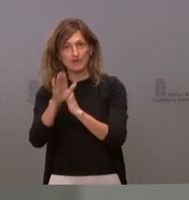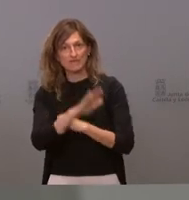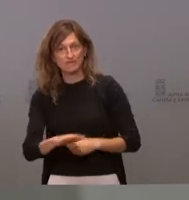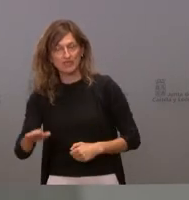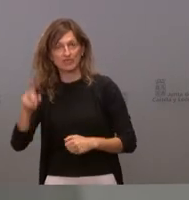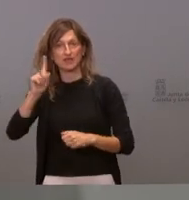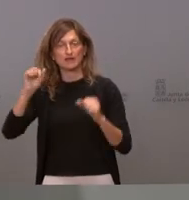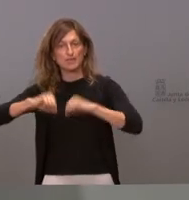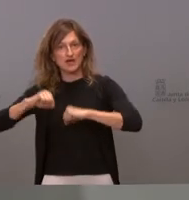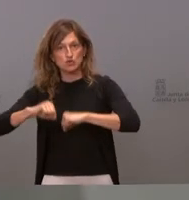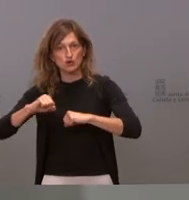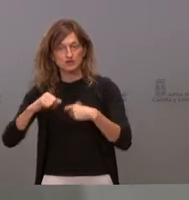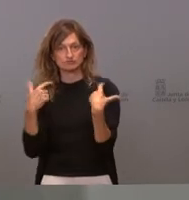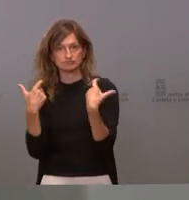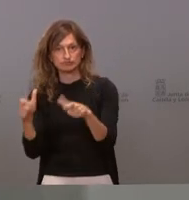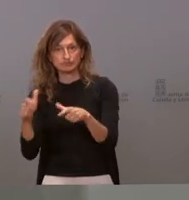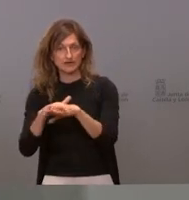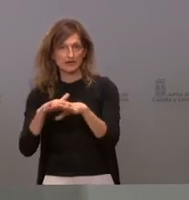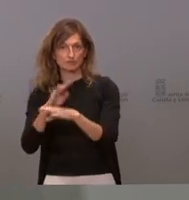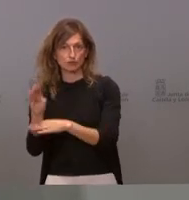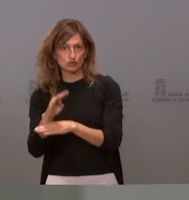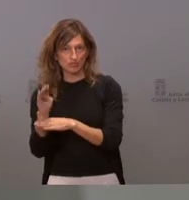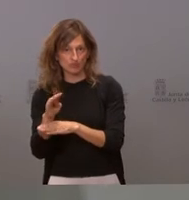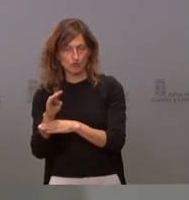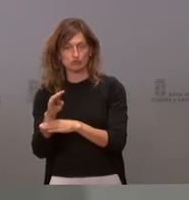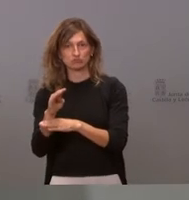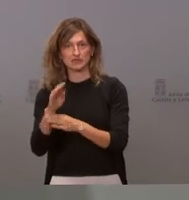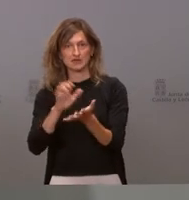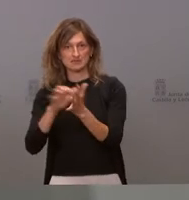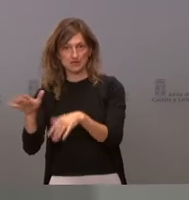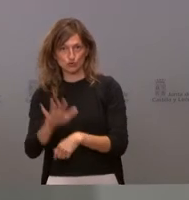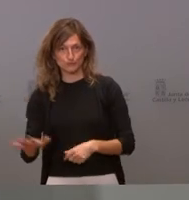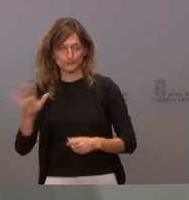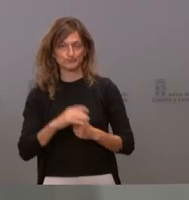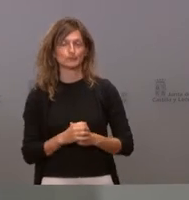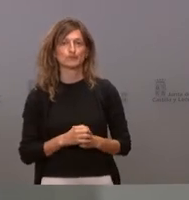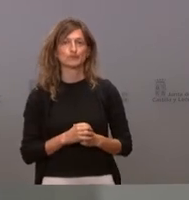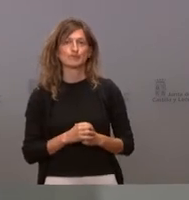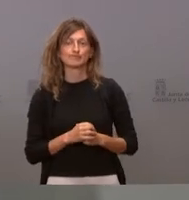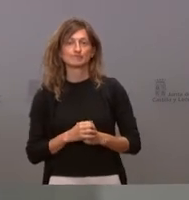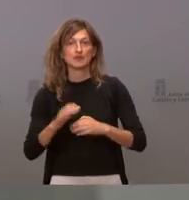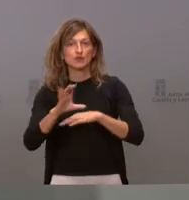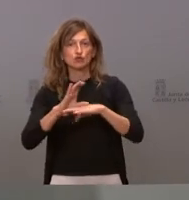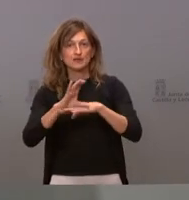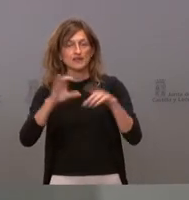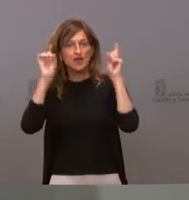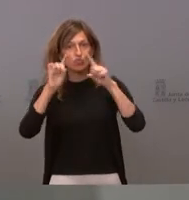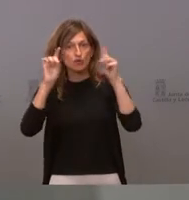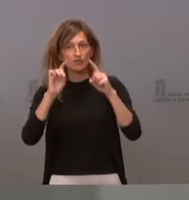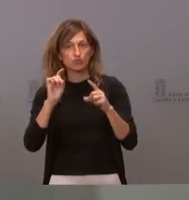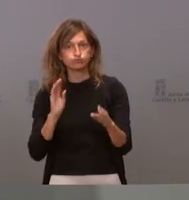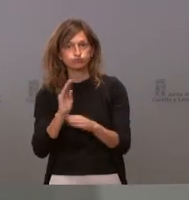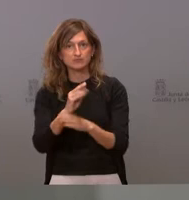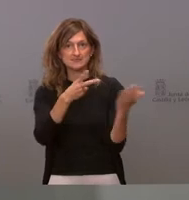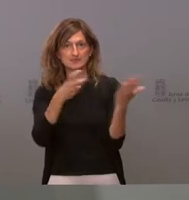y de mayores dentro de la red de protección de la comunidad de Castilla y León. La Consejería de Educación va a destinar 700